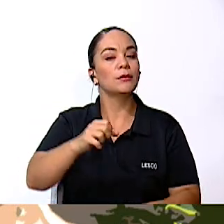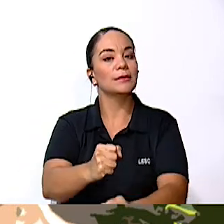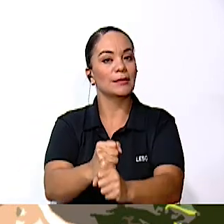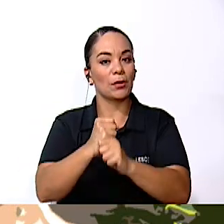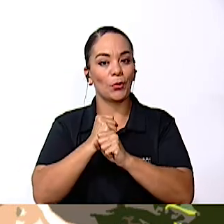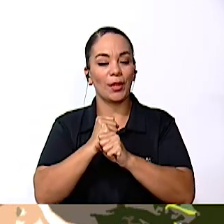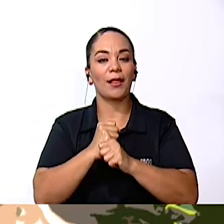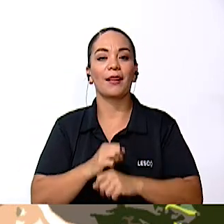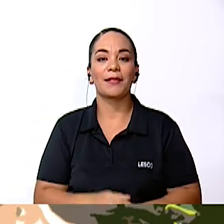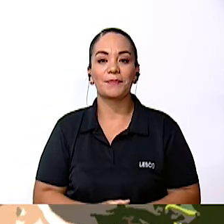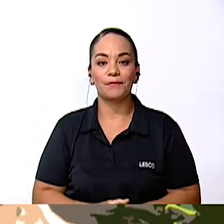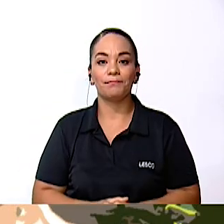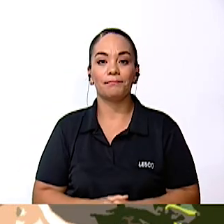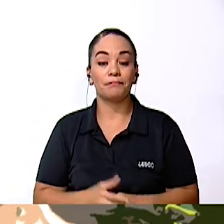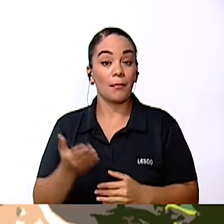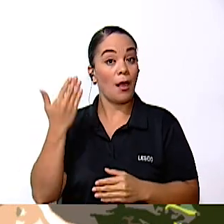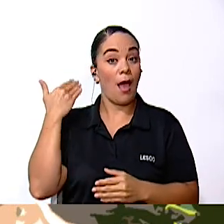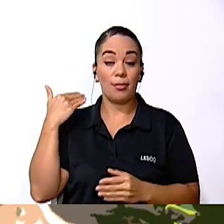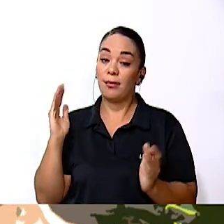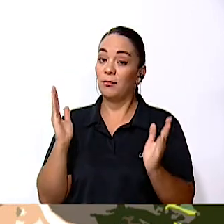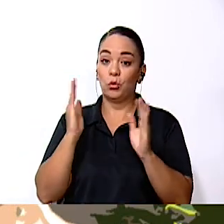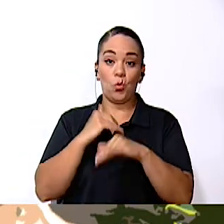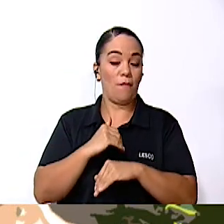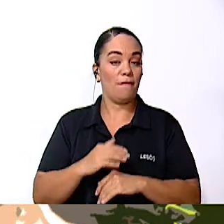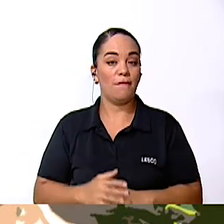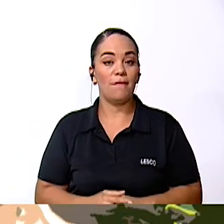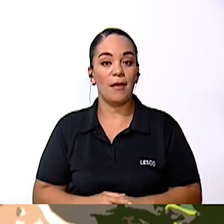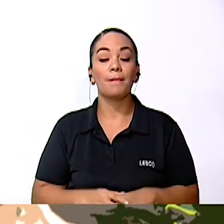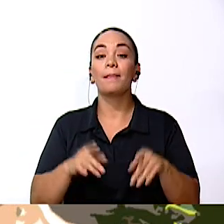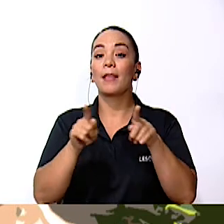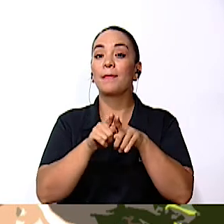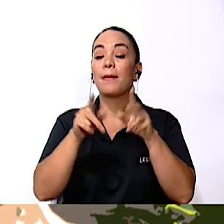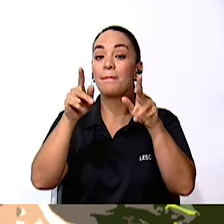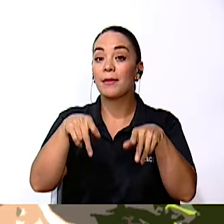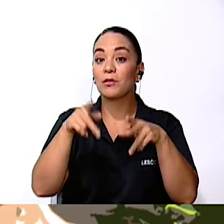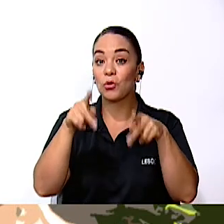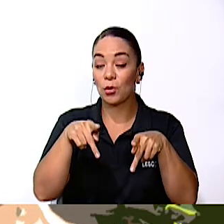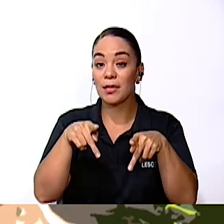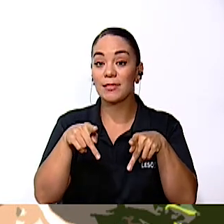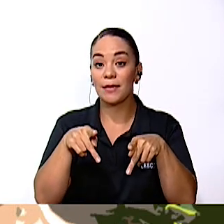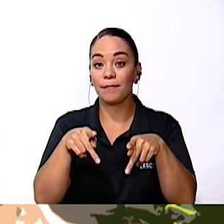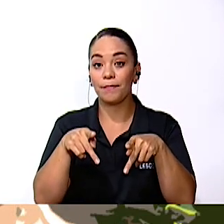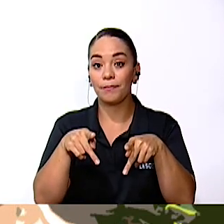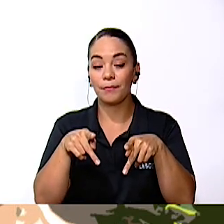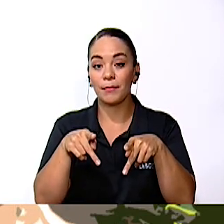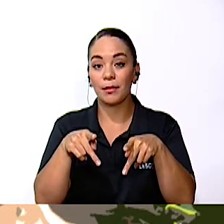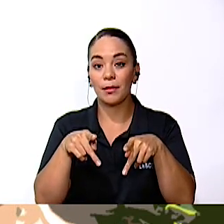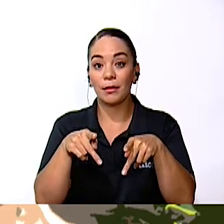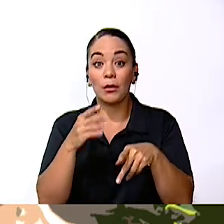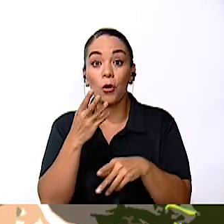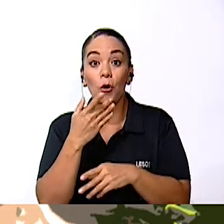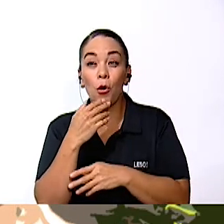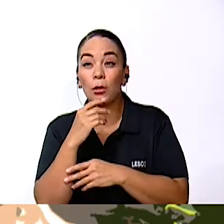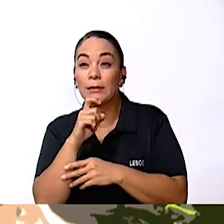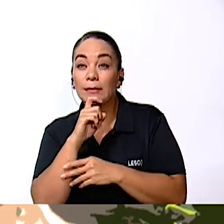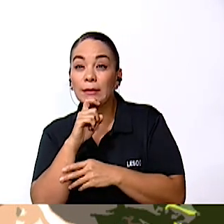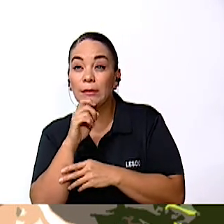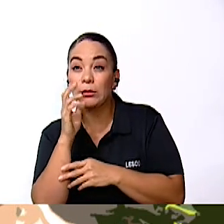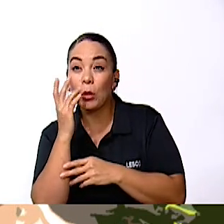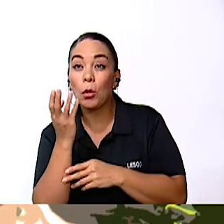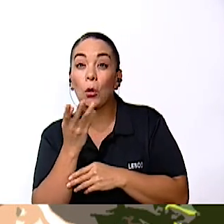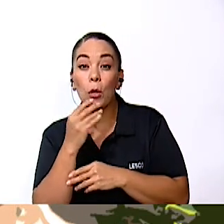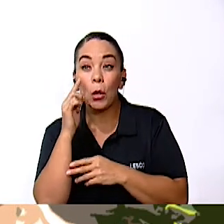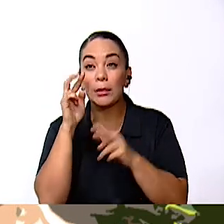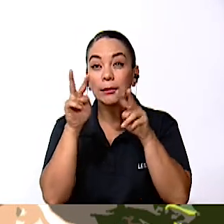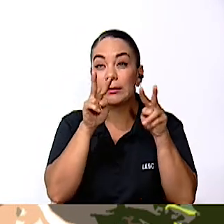seguridad Antes no era así Igual para las personas Que tienen problemas Con reconocer colores Por esa razón